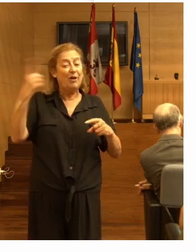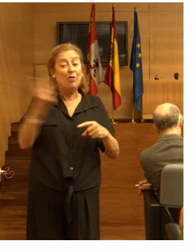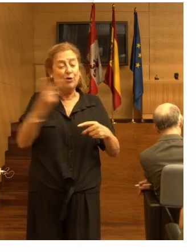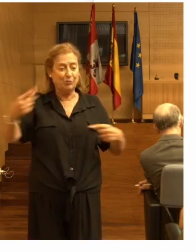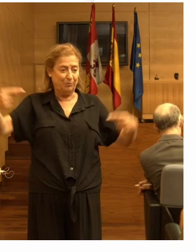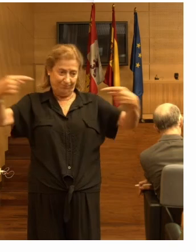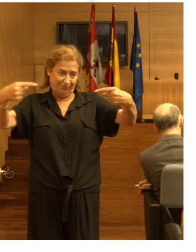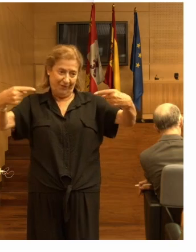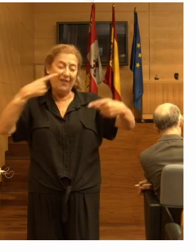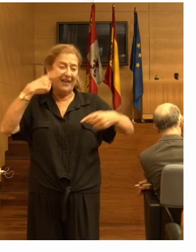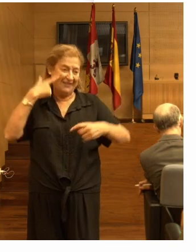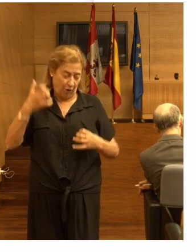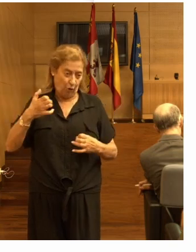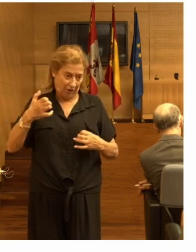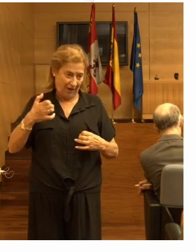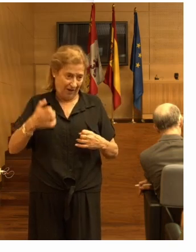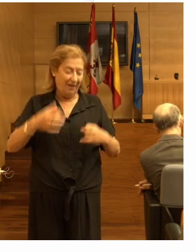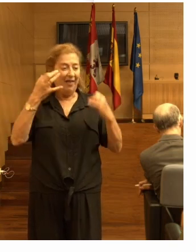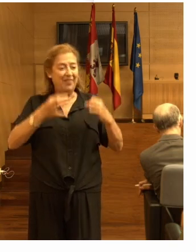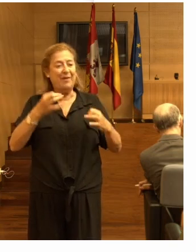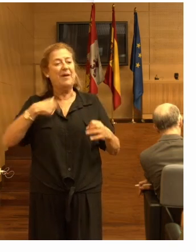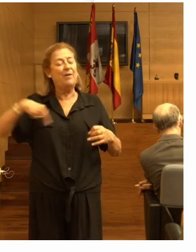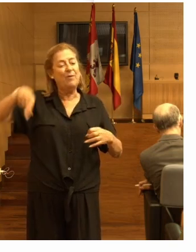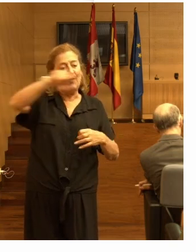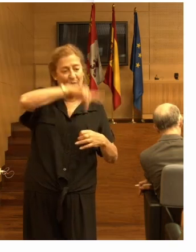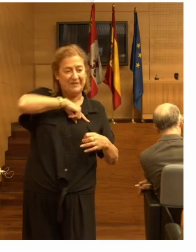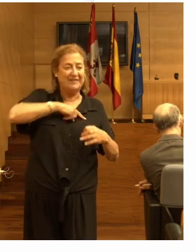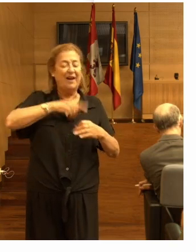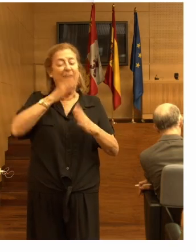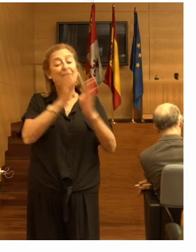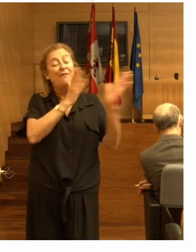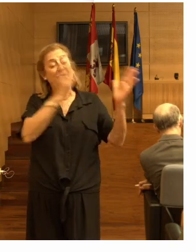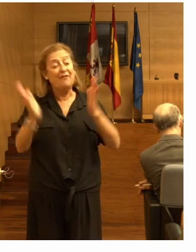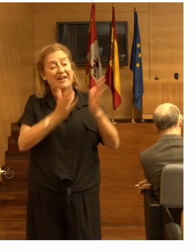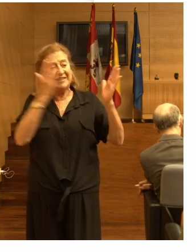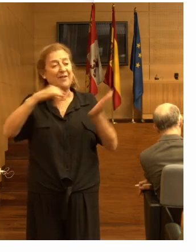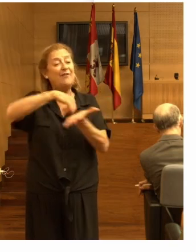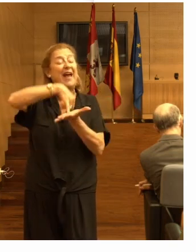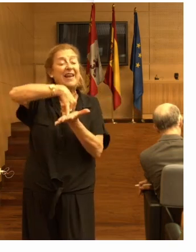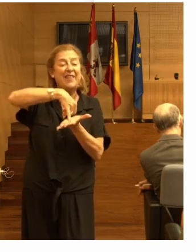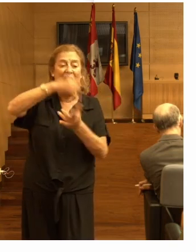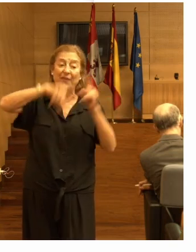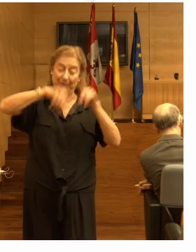tenido en cuenta en la intervención. Tenemos varias fases de fragilidad.